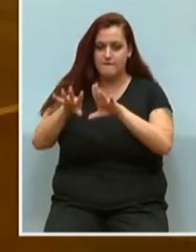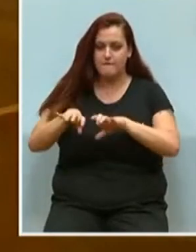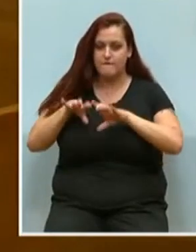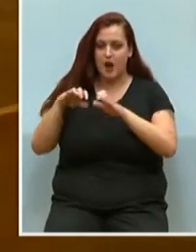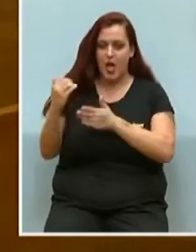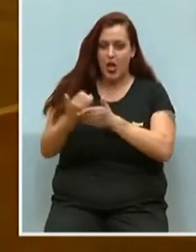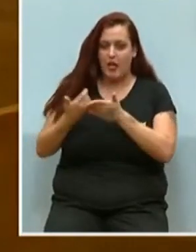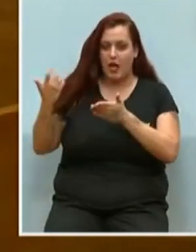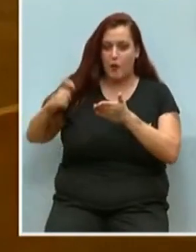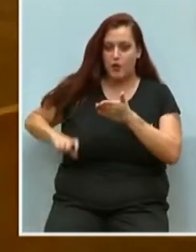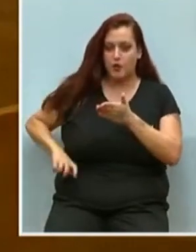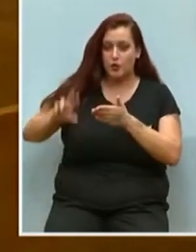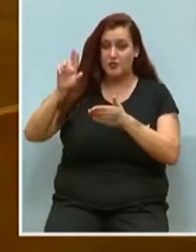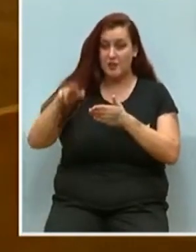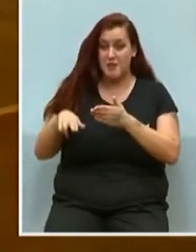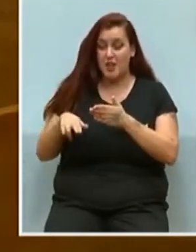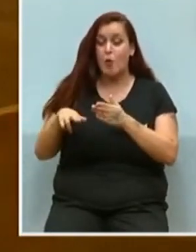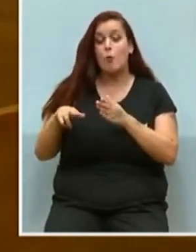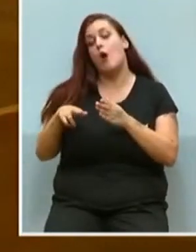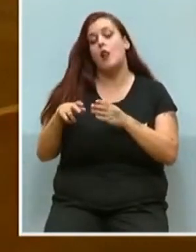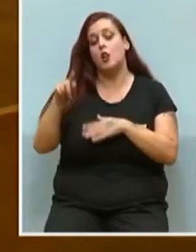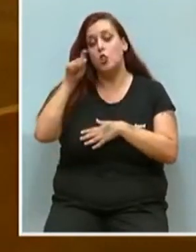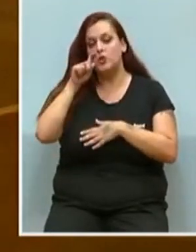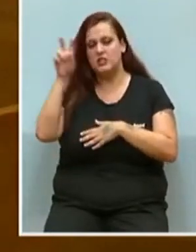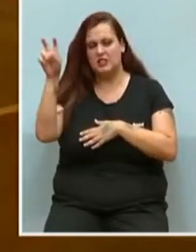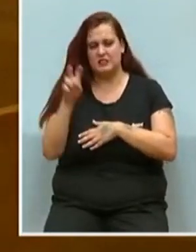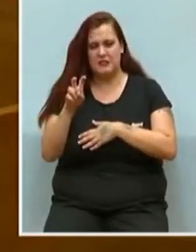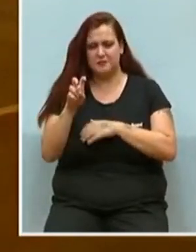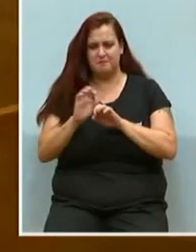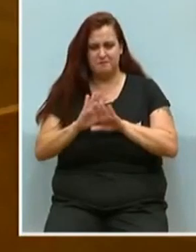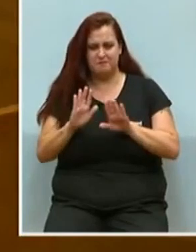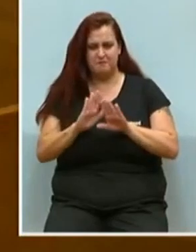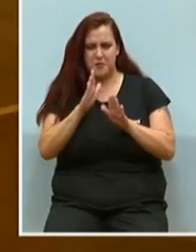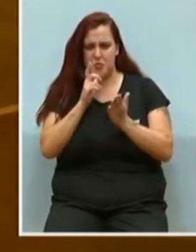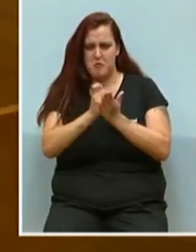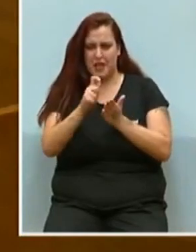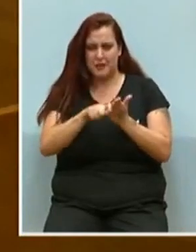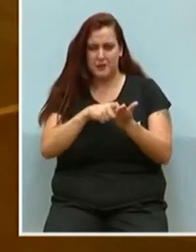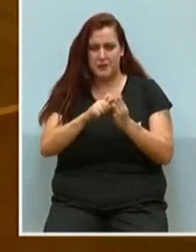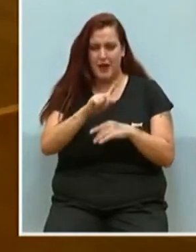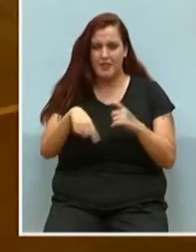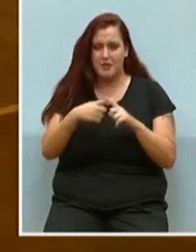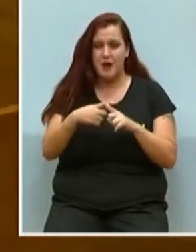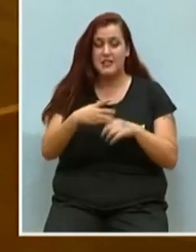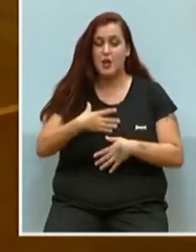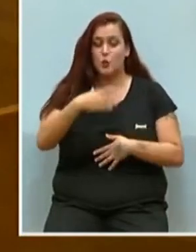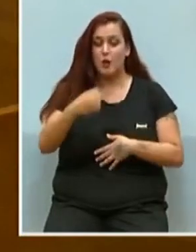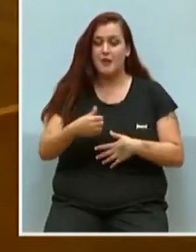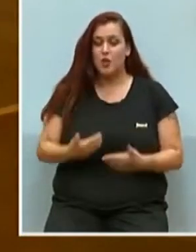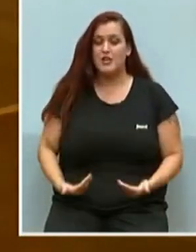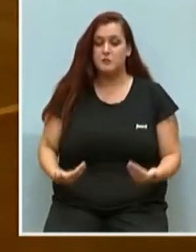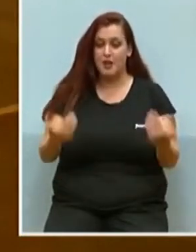con un claro efecto disuasorio para potenciales turistas y con la que, además, imponían a los ayuntamientos la responsabilidad y el